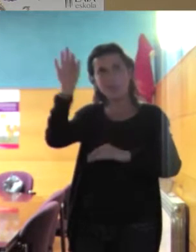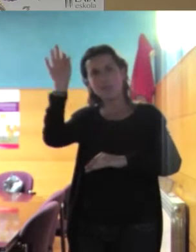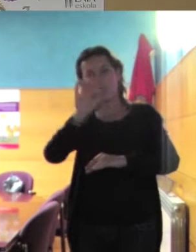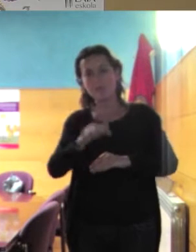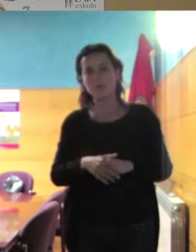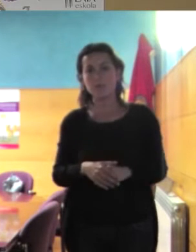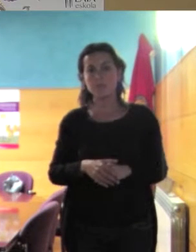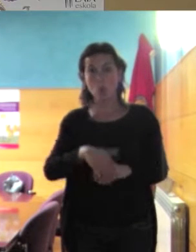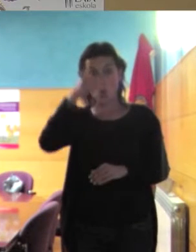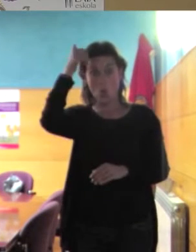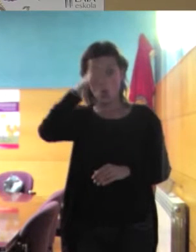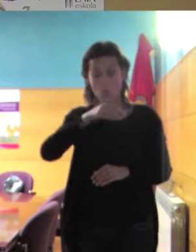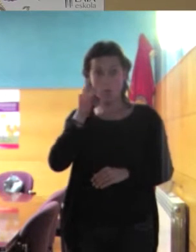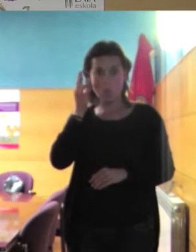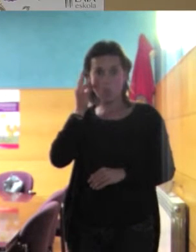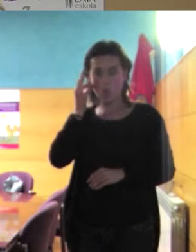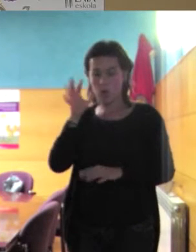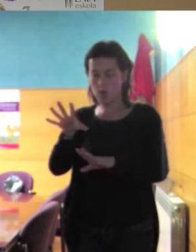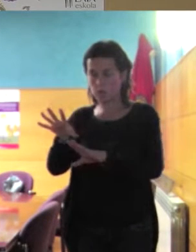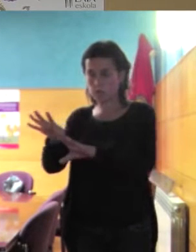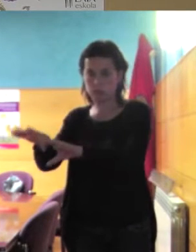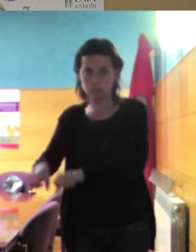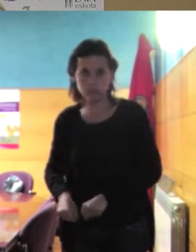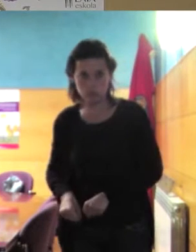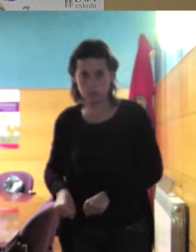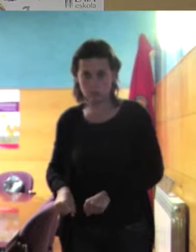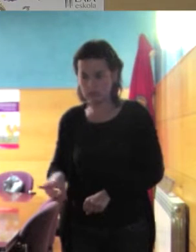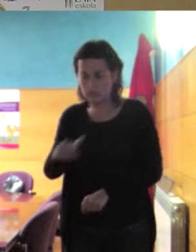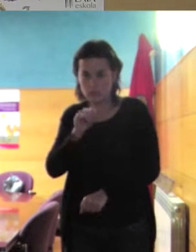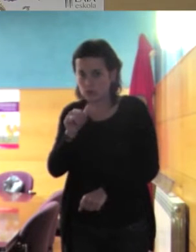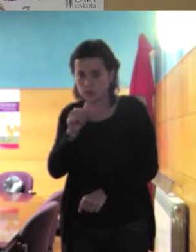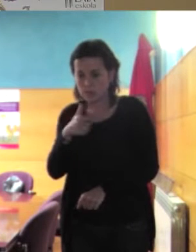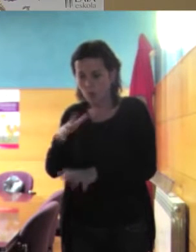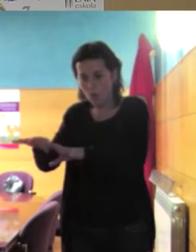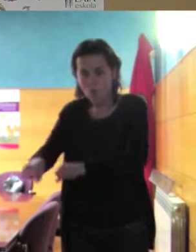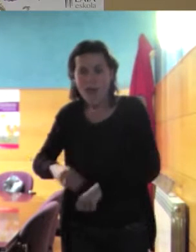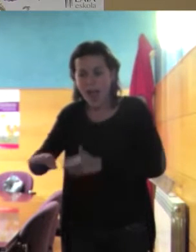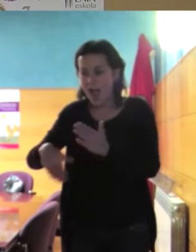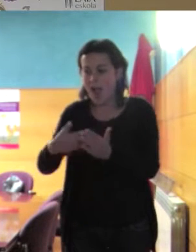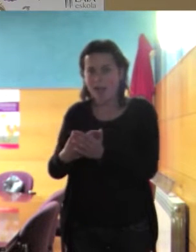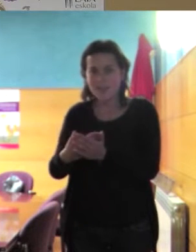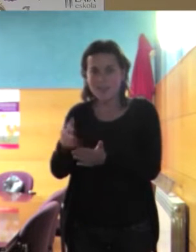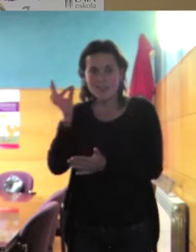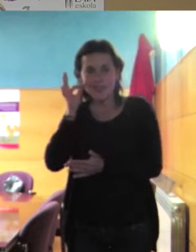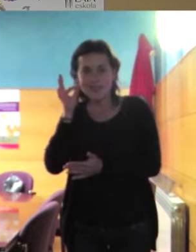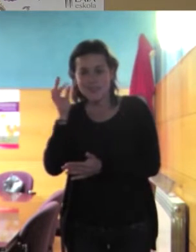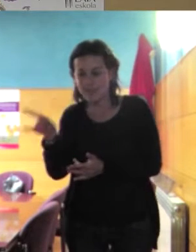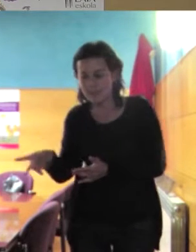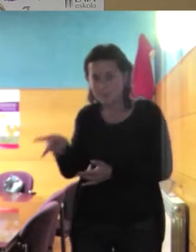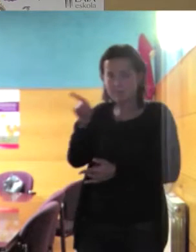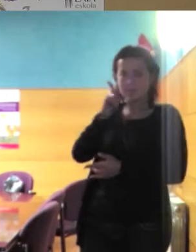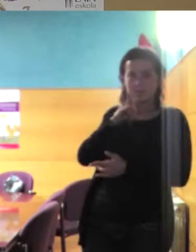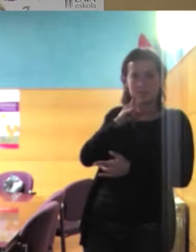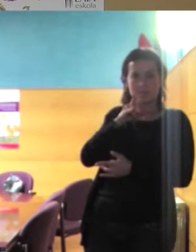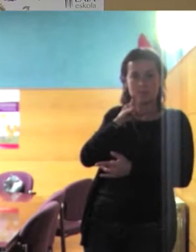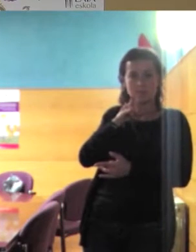secuestra a una mujer y la retiene contra su voluntad hasta consigue que ella se enamore de él porque cuando las mujeres se